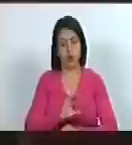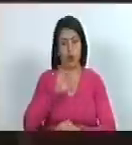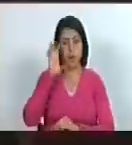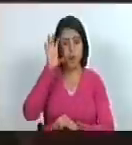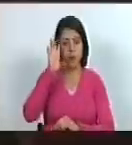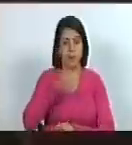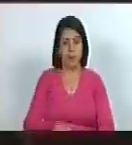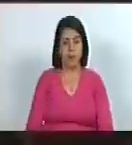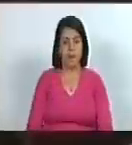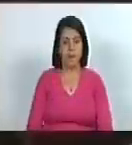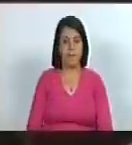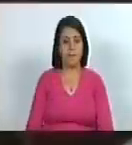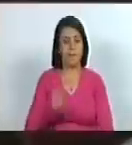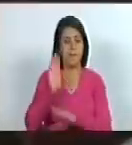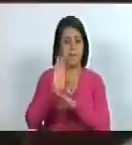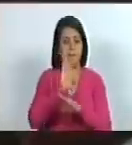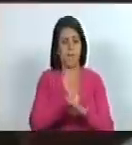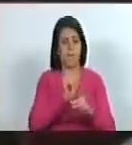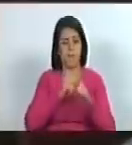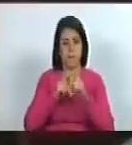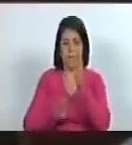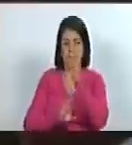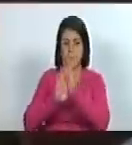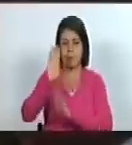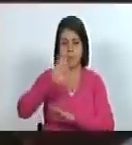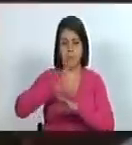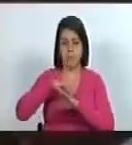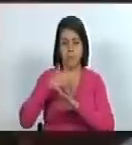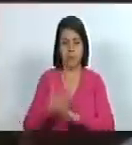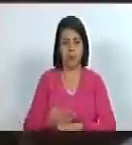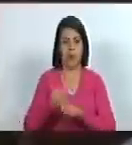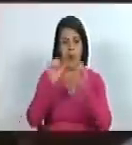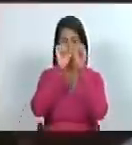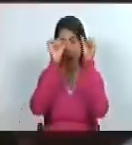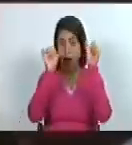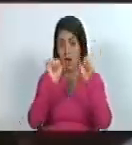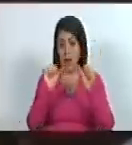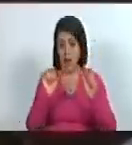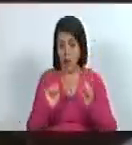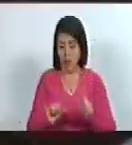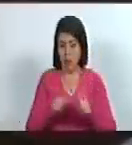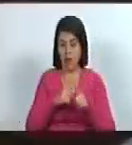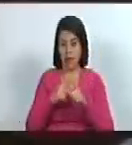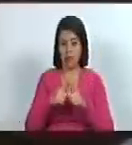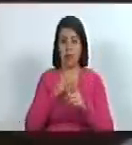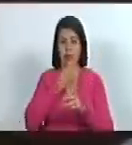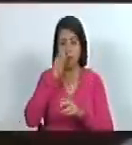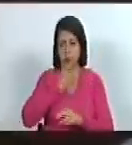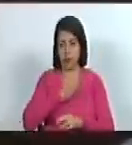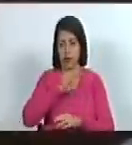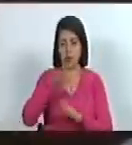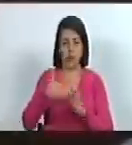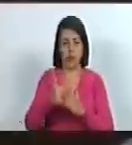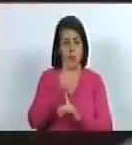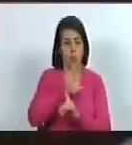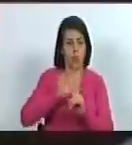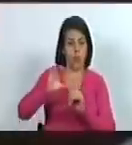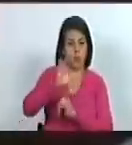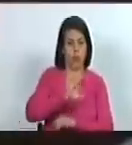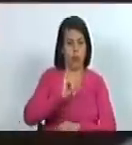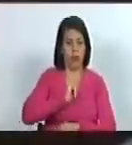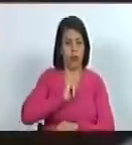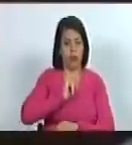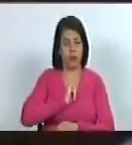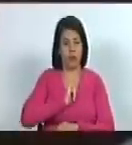nación a la protección y desarrollo de las artes plásticas para así garantizar nuestra cultura e